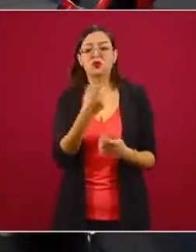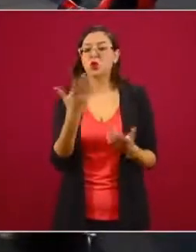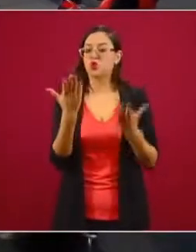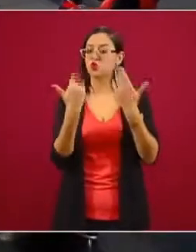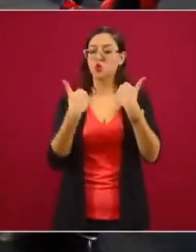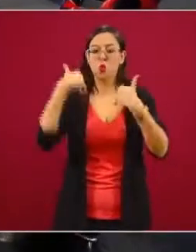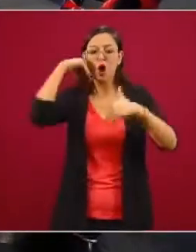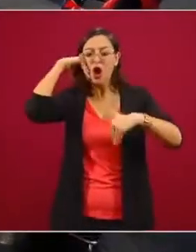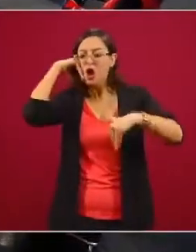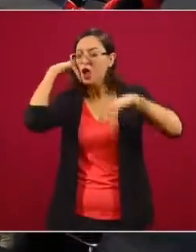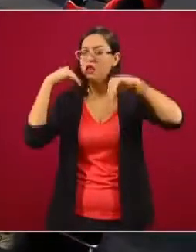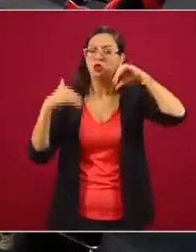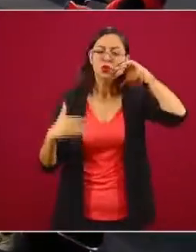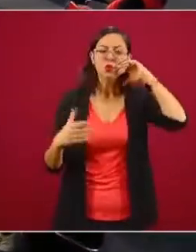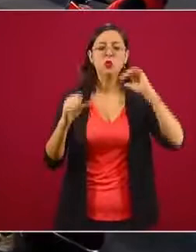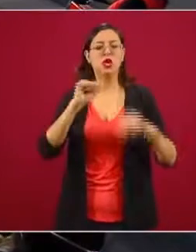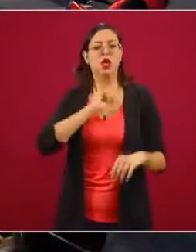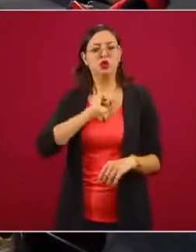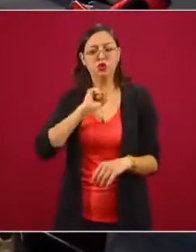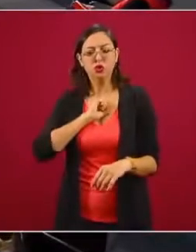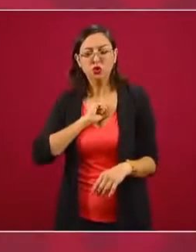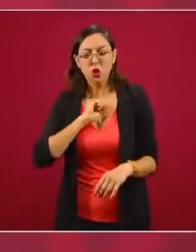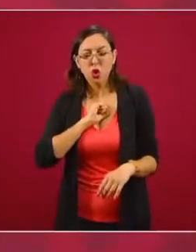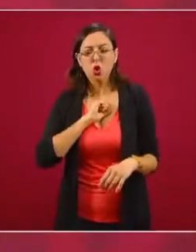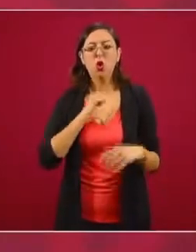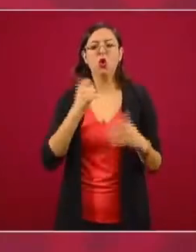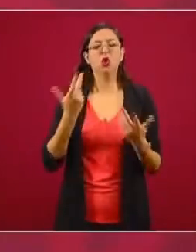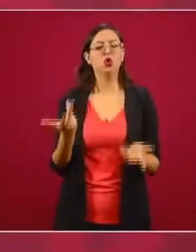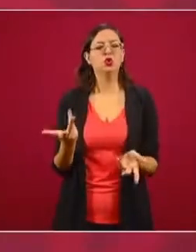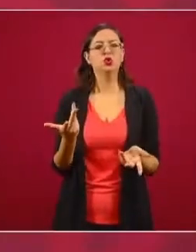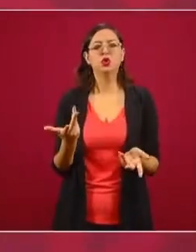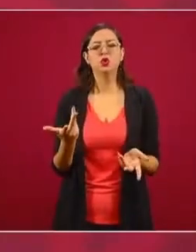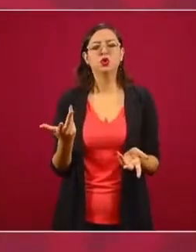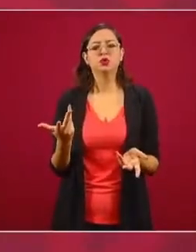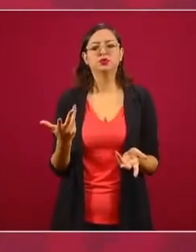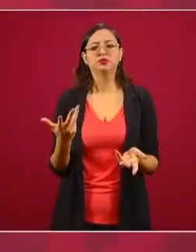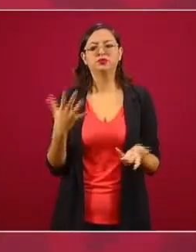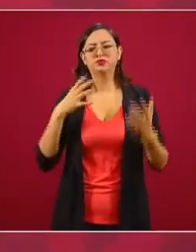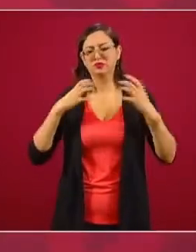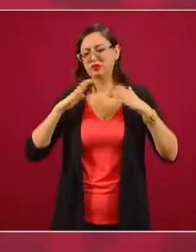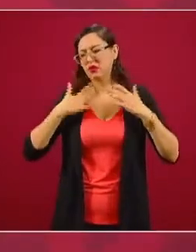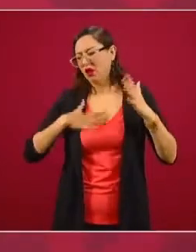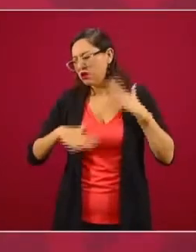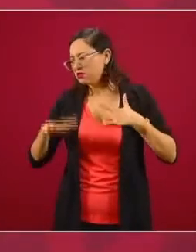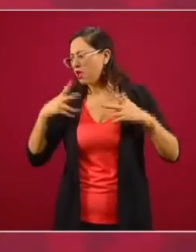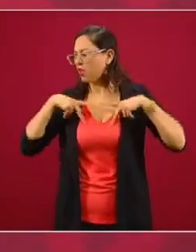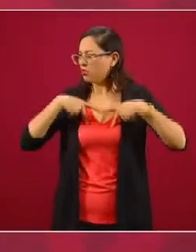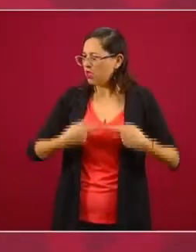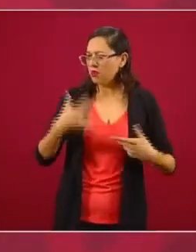si no seca, si no hay malestar de cuerpo,